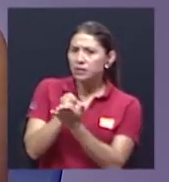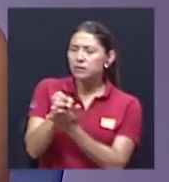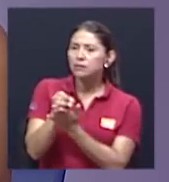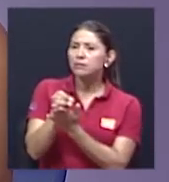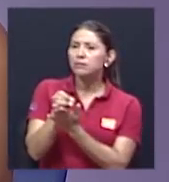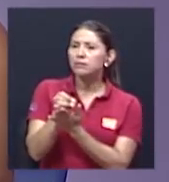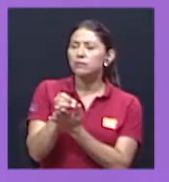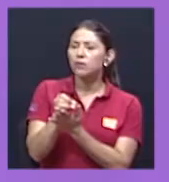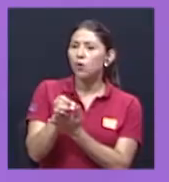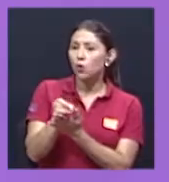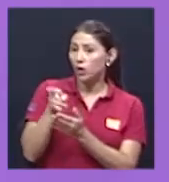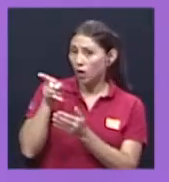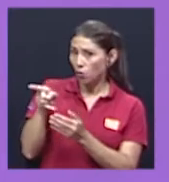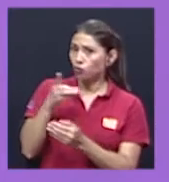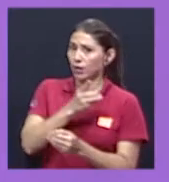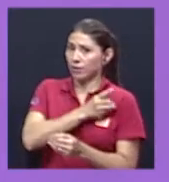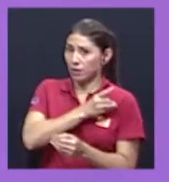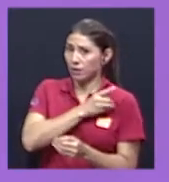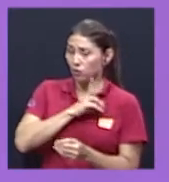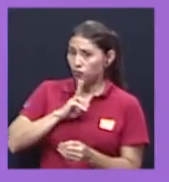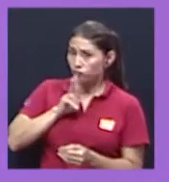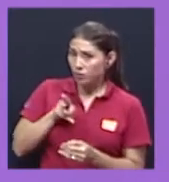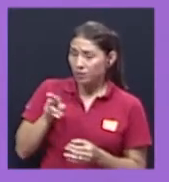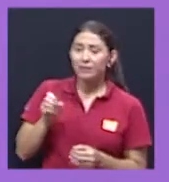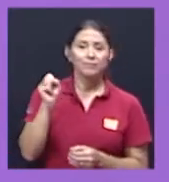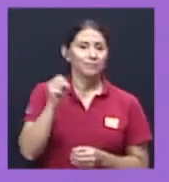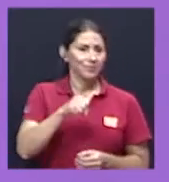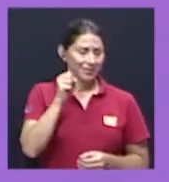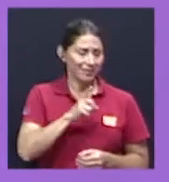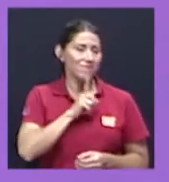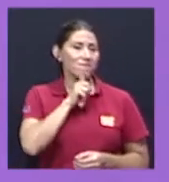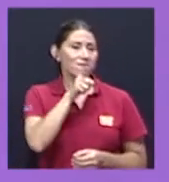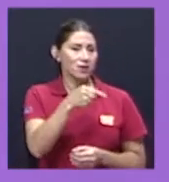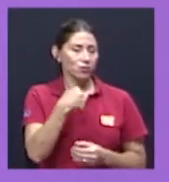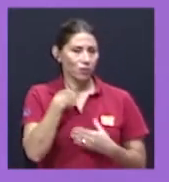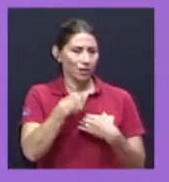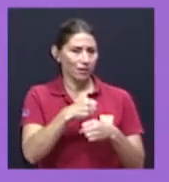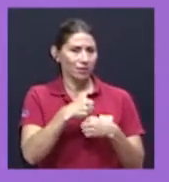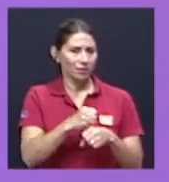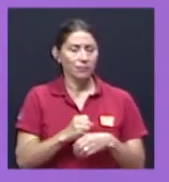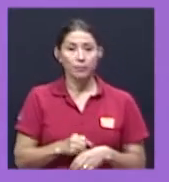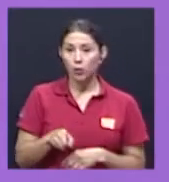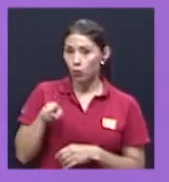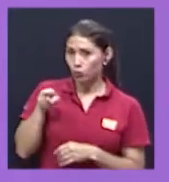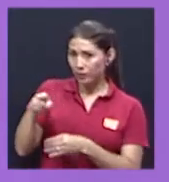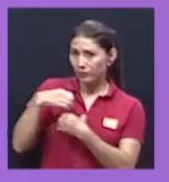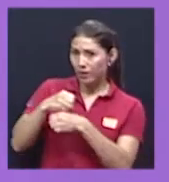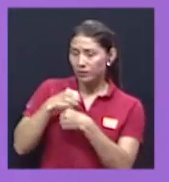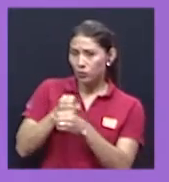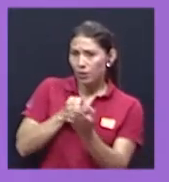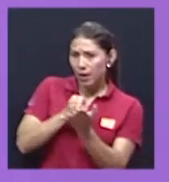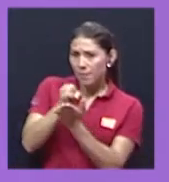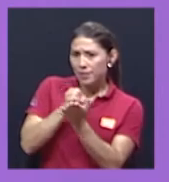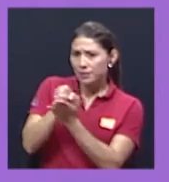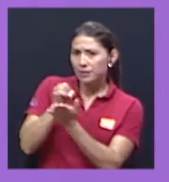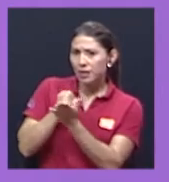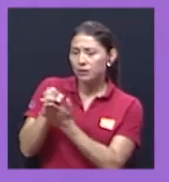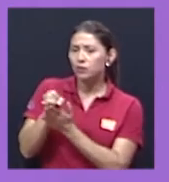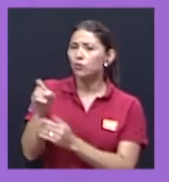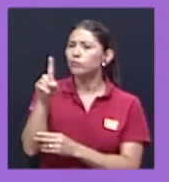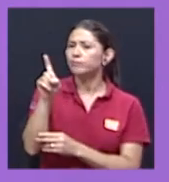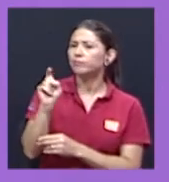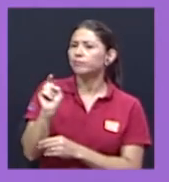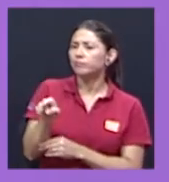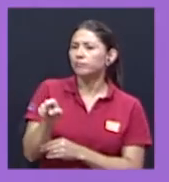dirigió, es así, ¿verdad? Sí, yo la realicé. ¿Usted la realizó? ¿Cuáles fueron esos